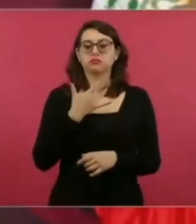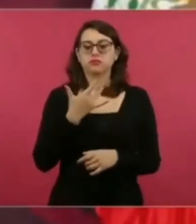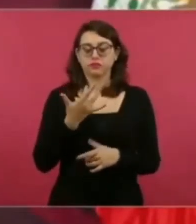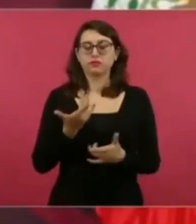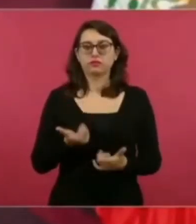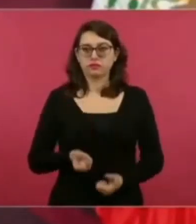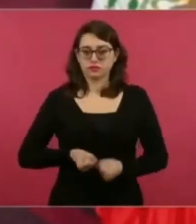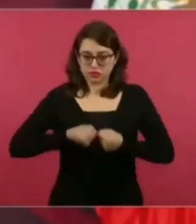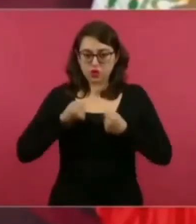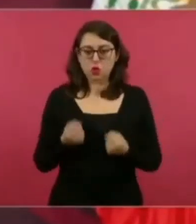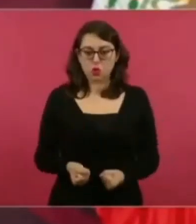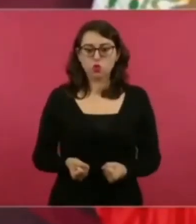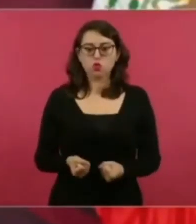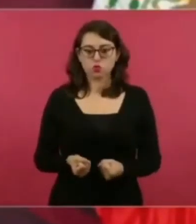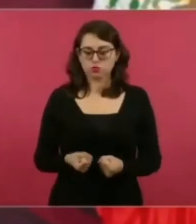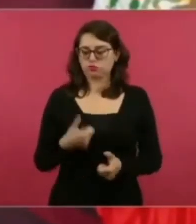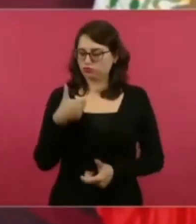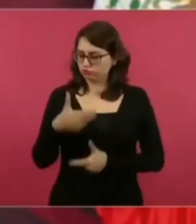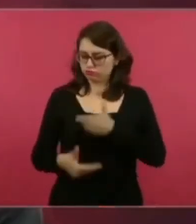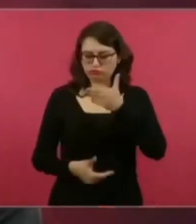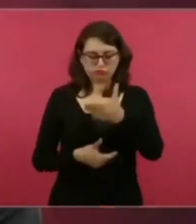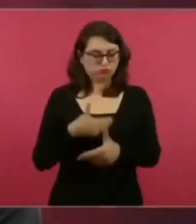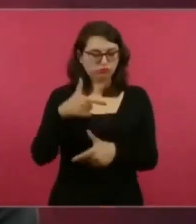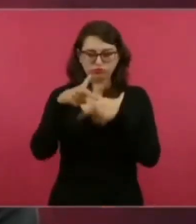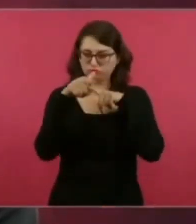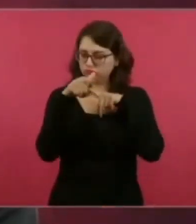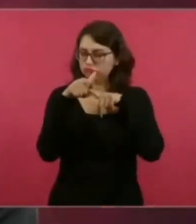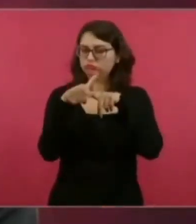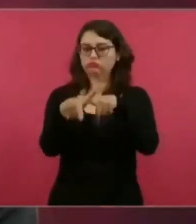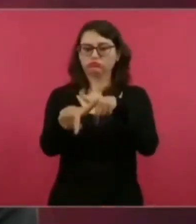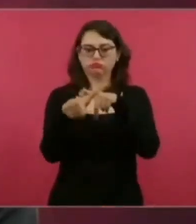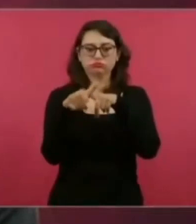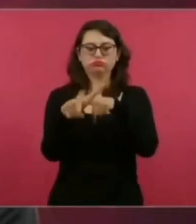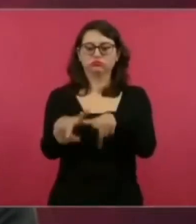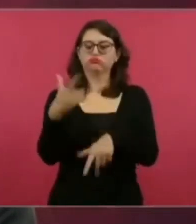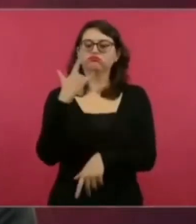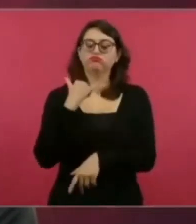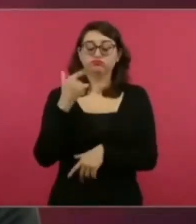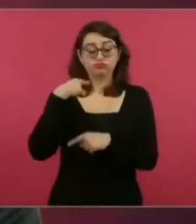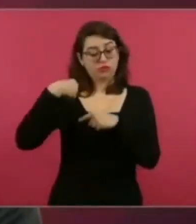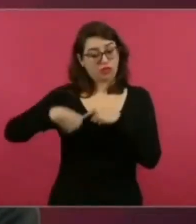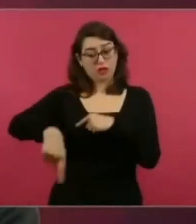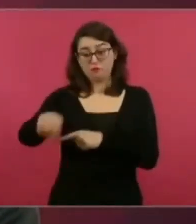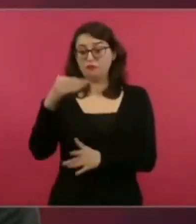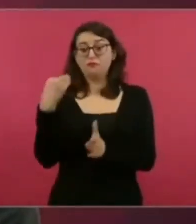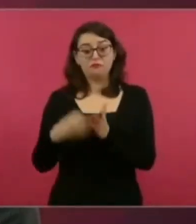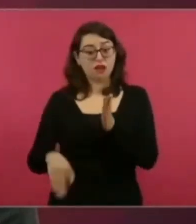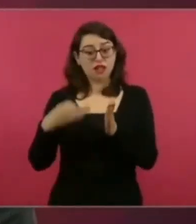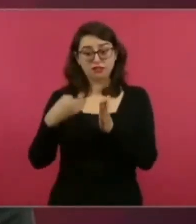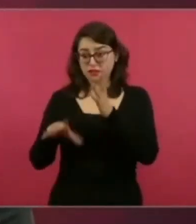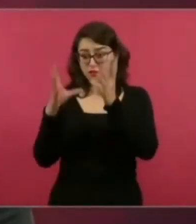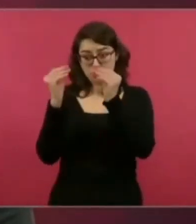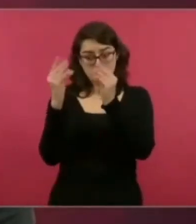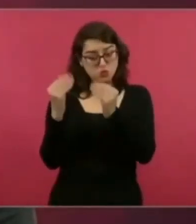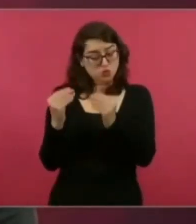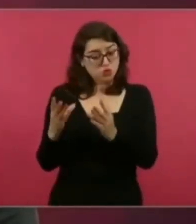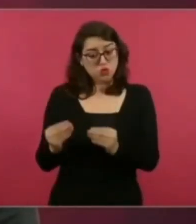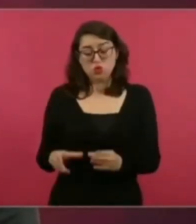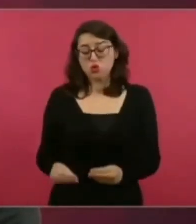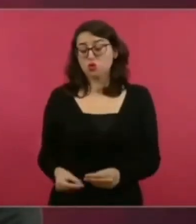se le tiene que dar continuidad a muchas cosas hay muchas cosas pendientes